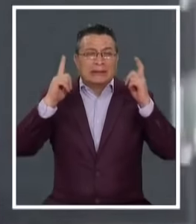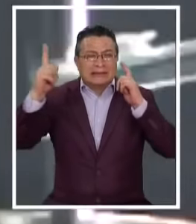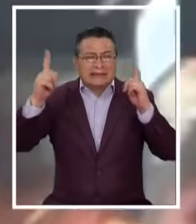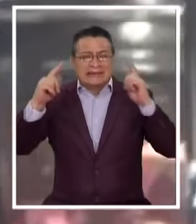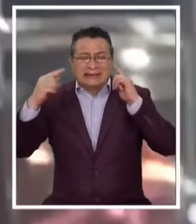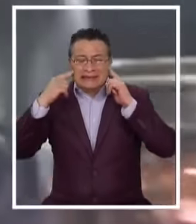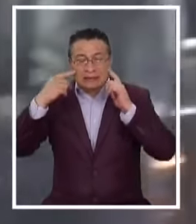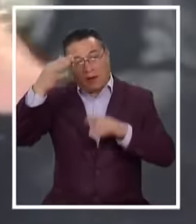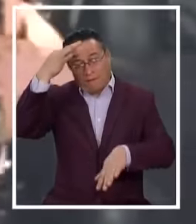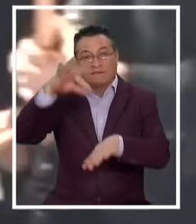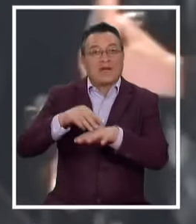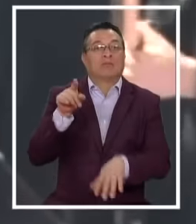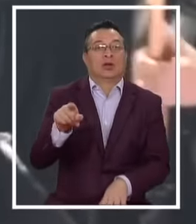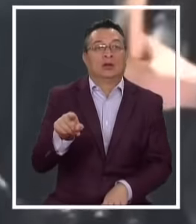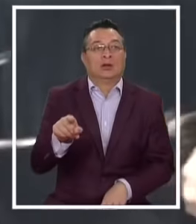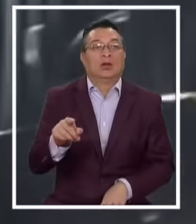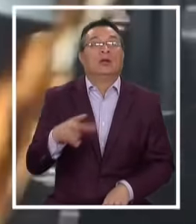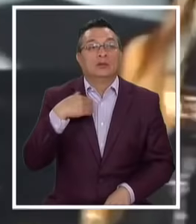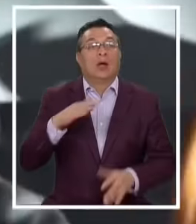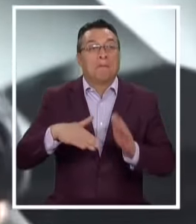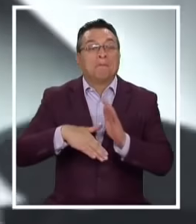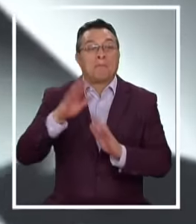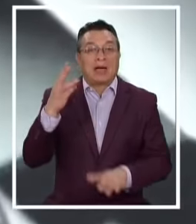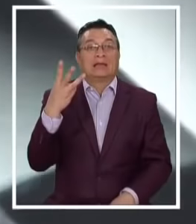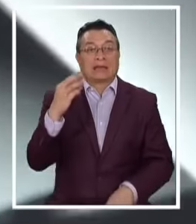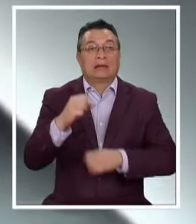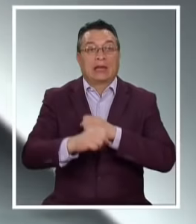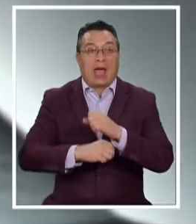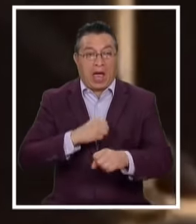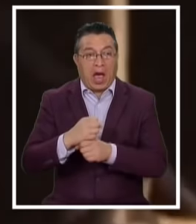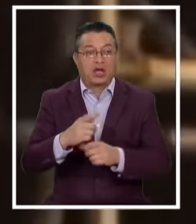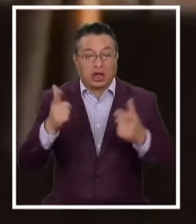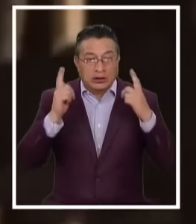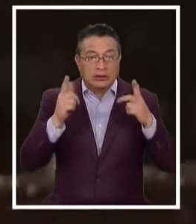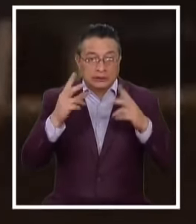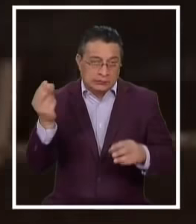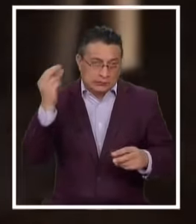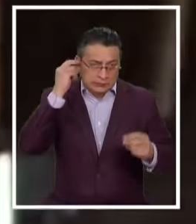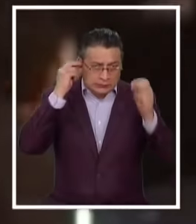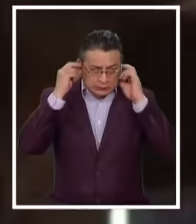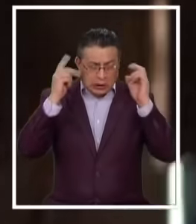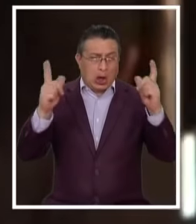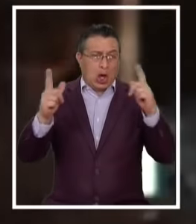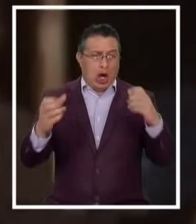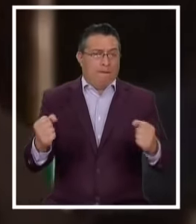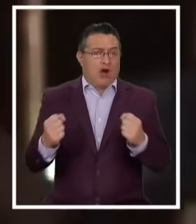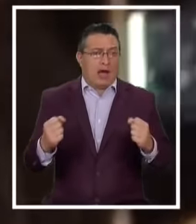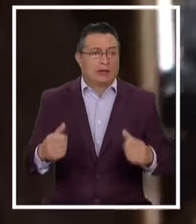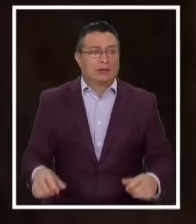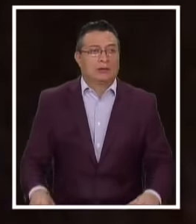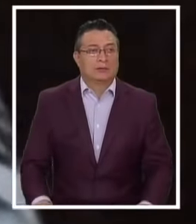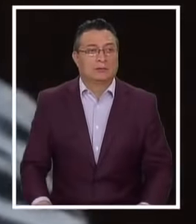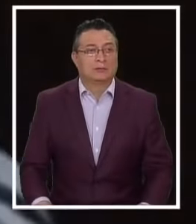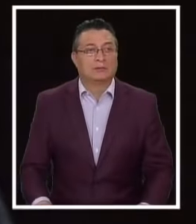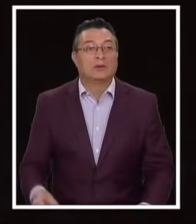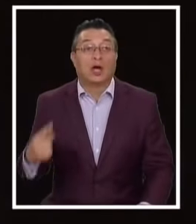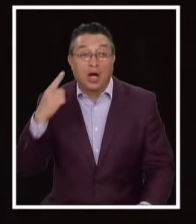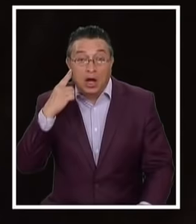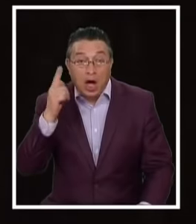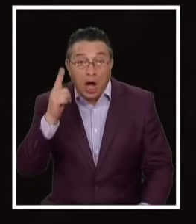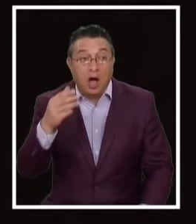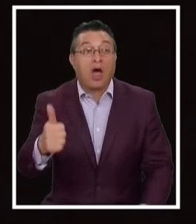oídos En este caso Han sido más de 30 años De su vida Expuestos A sonidos muy fuertes ¿Qué tal me oyen ahora?